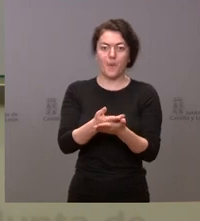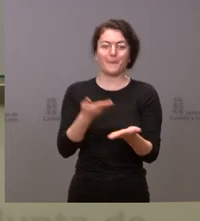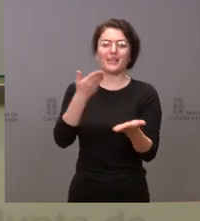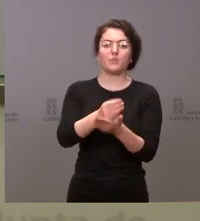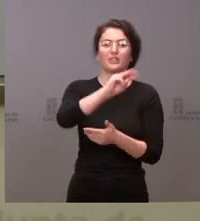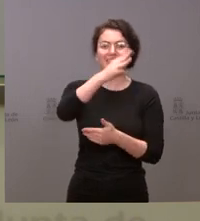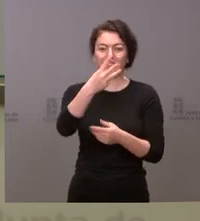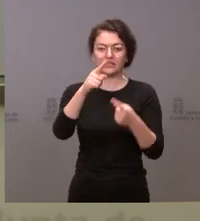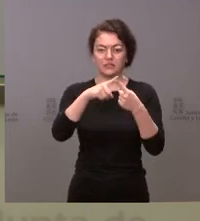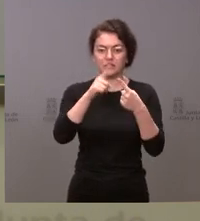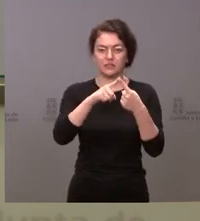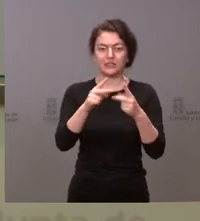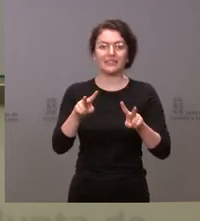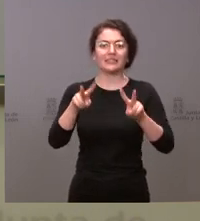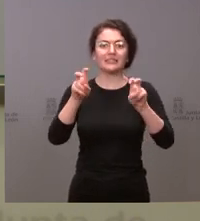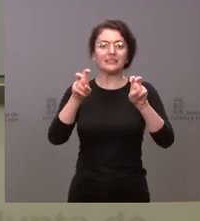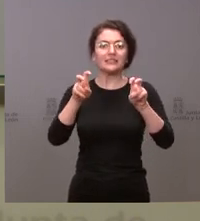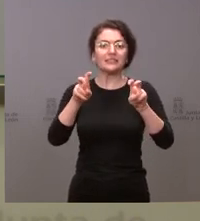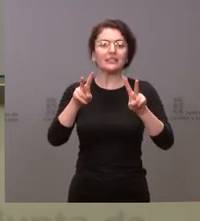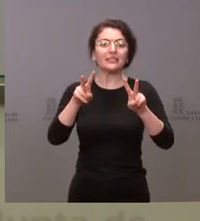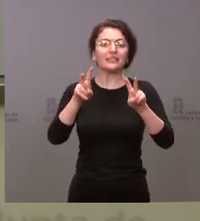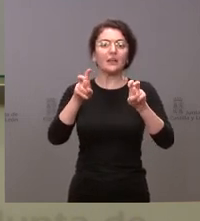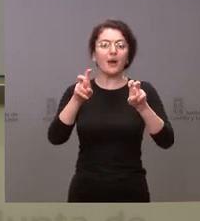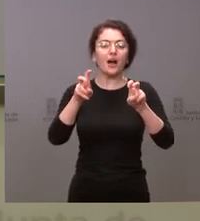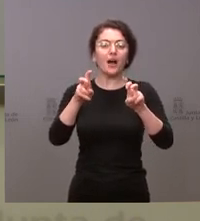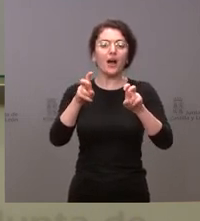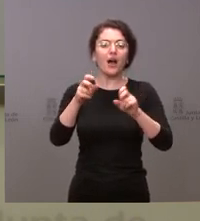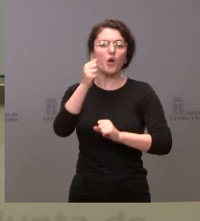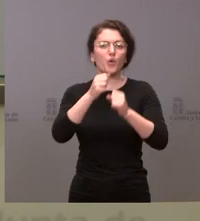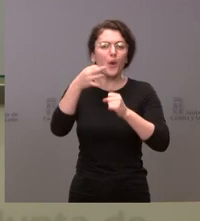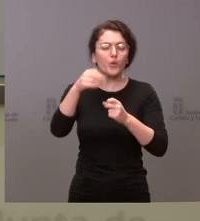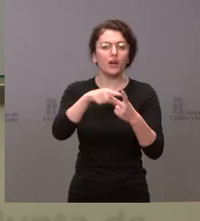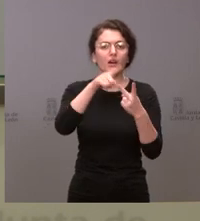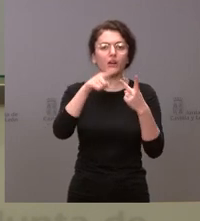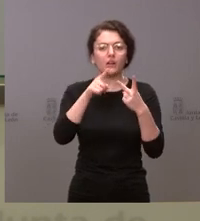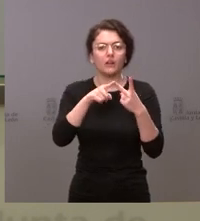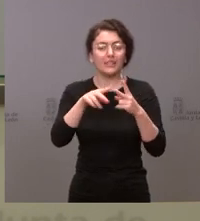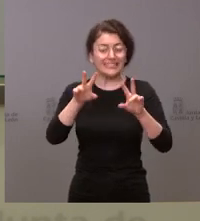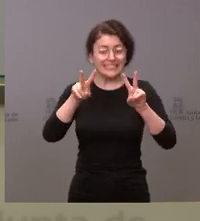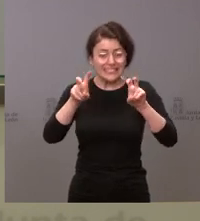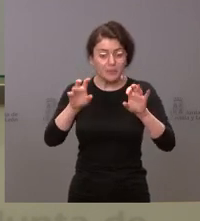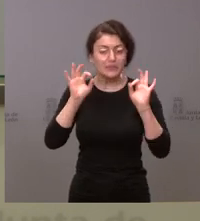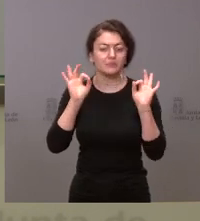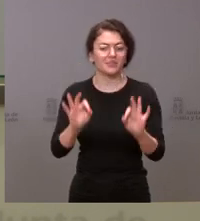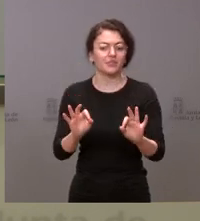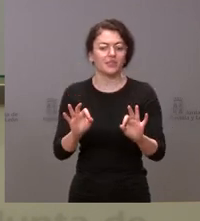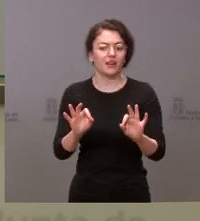Primero, que se hablara de la posibilidad de esa eva única. En segundo lugar, que se hablara específicamente del tema de la